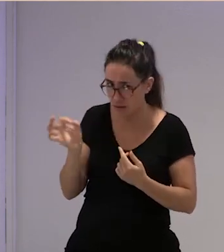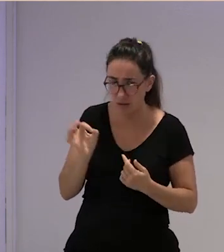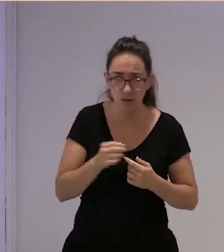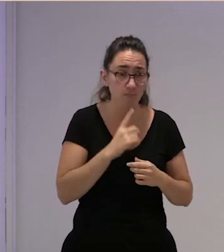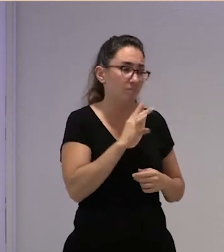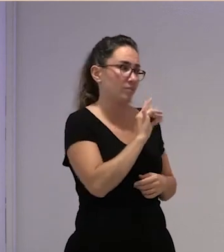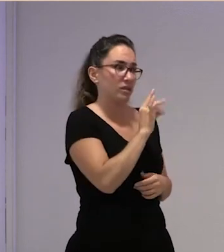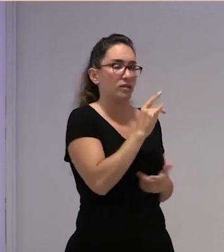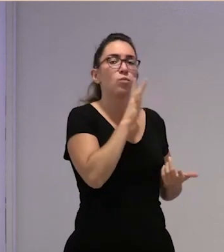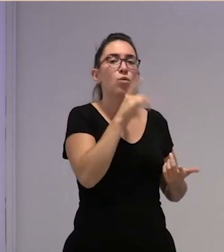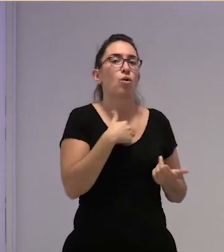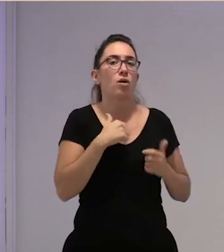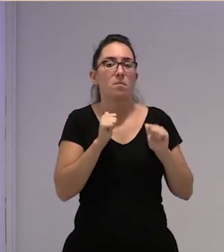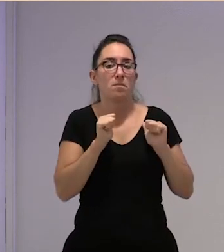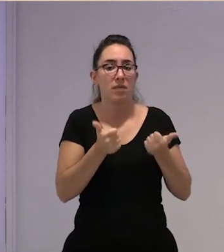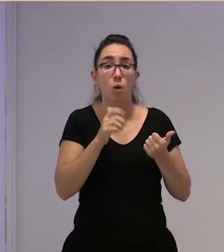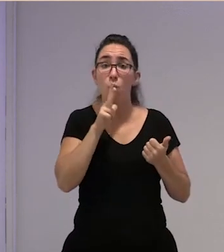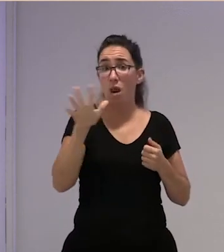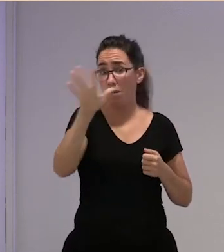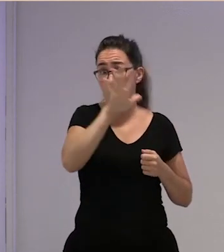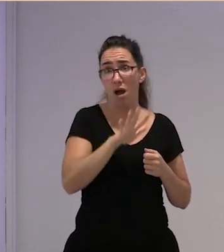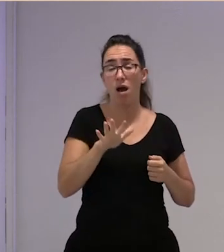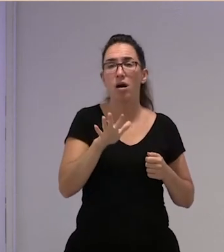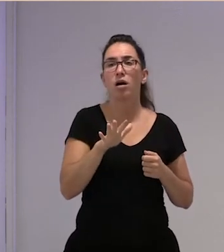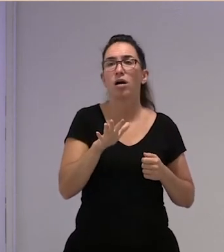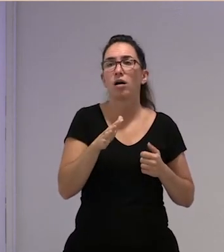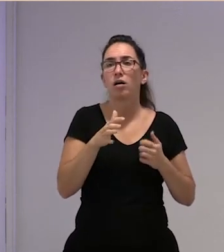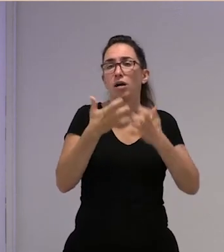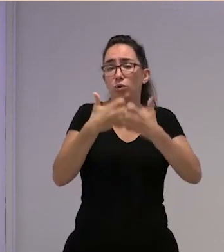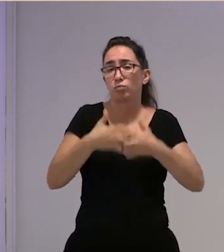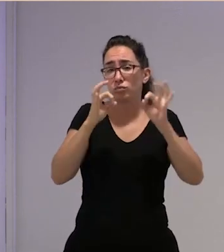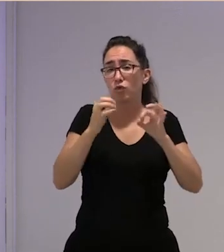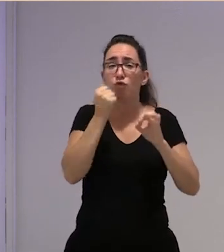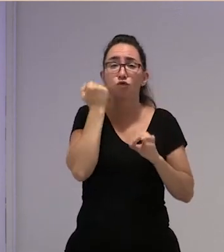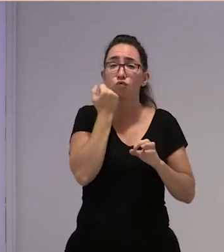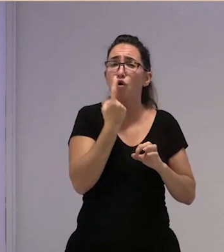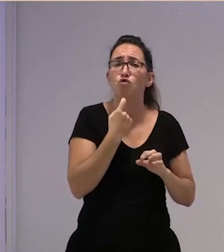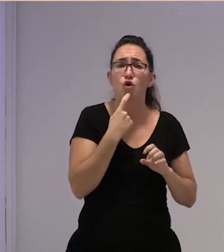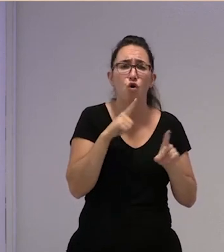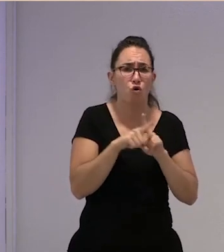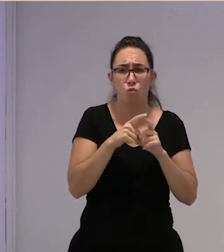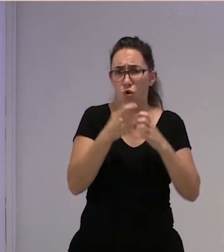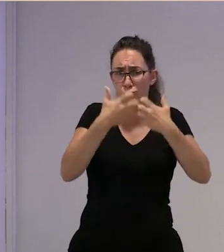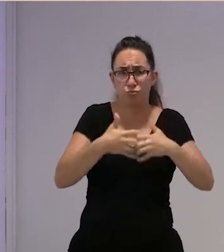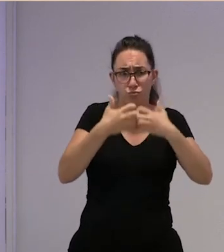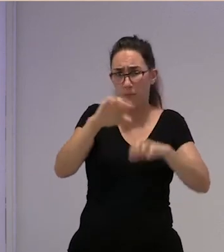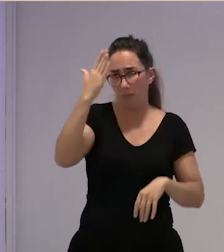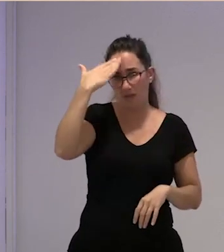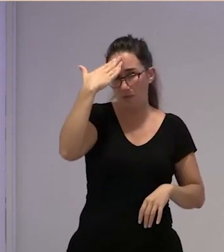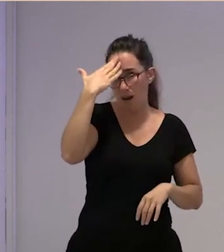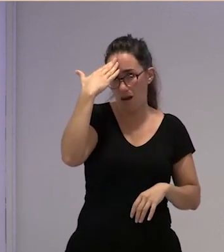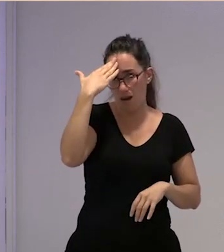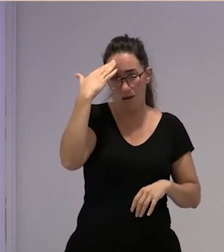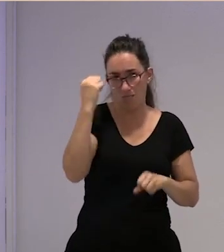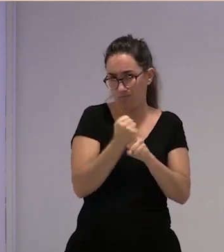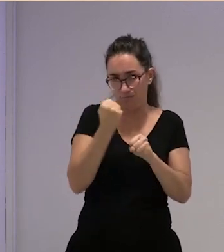es que partimos de la base que Huelva la industria del fruto robo es el motor económico de de la provincia y que allí